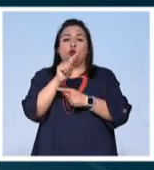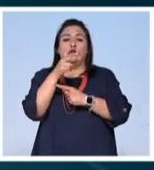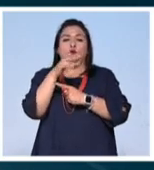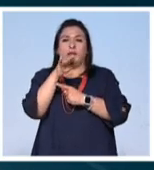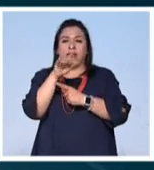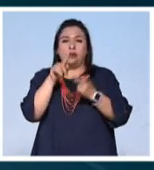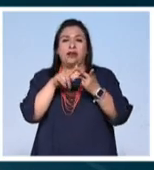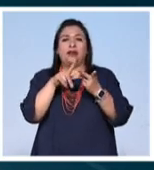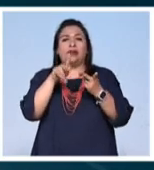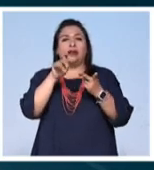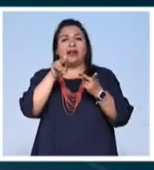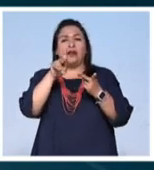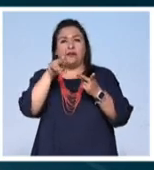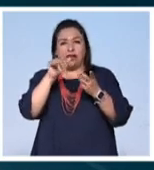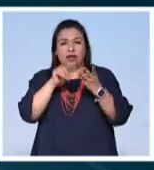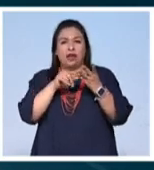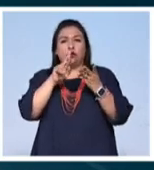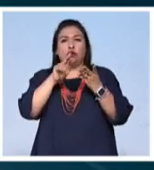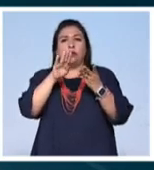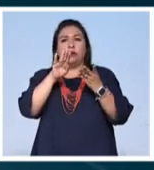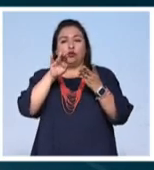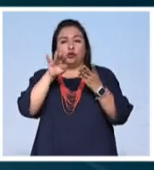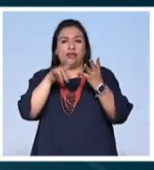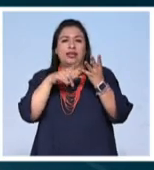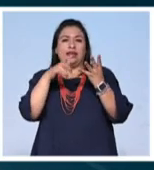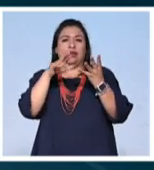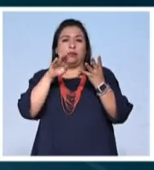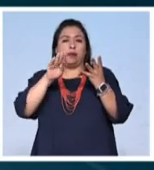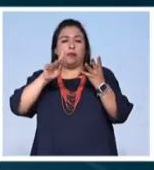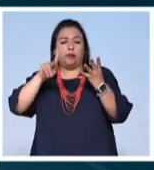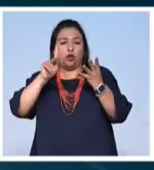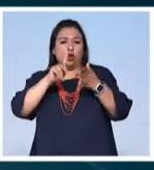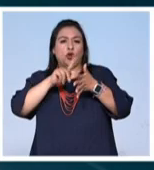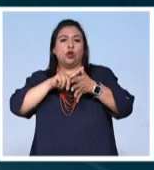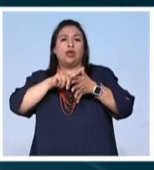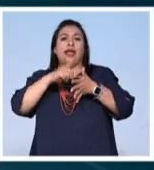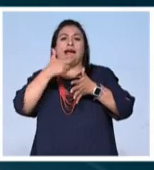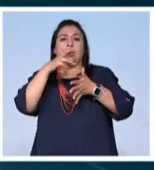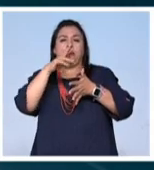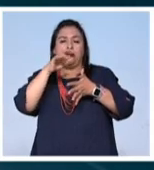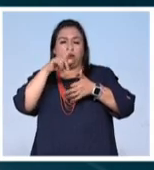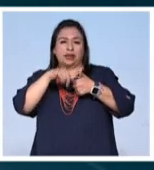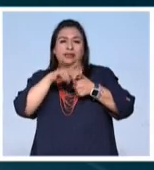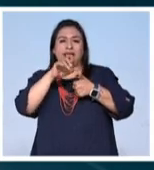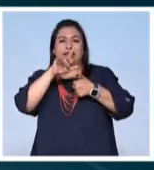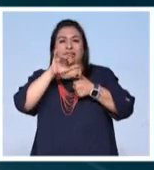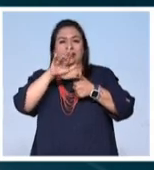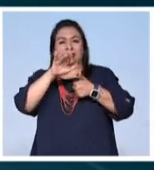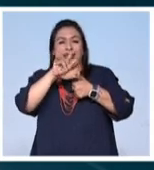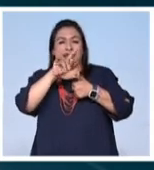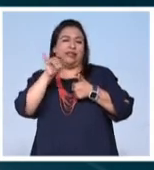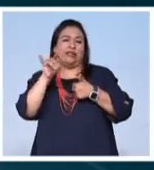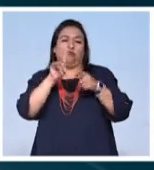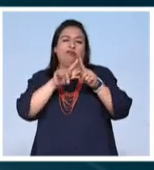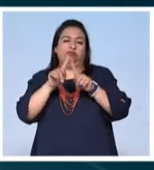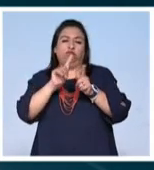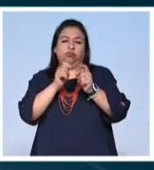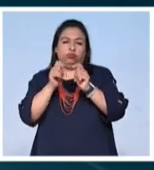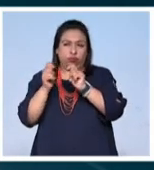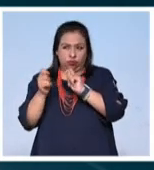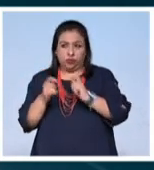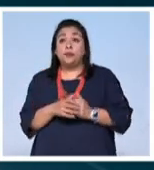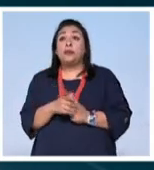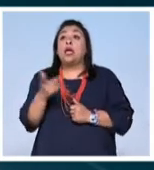Franz Kafka Robert Musil Germán Brock Jürgen Habermas y Elías Canetti entre otros